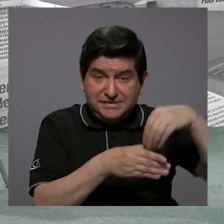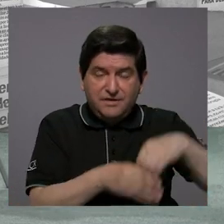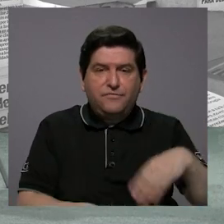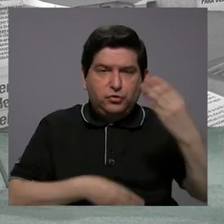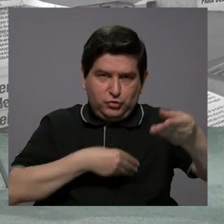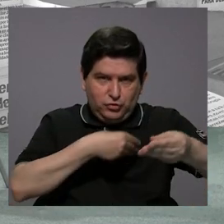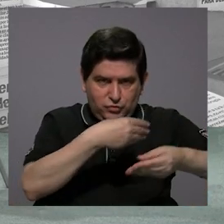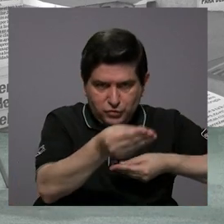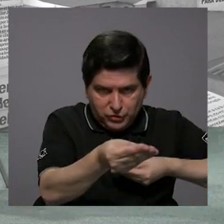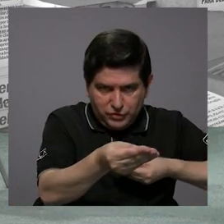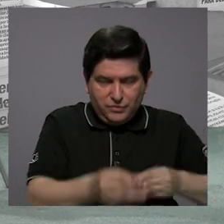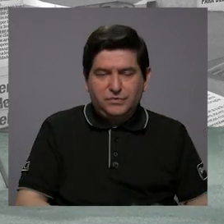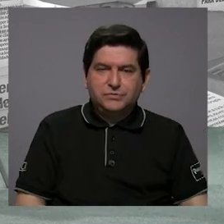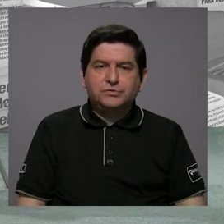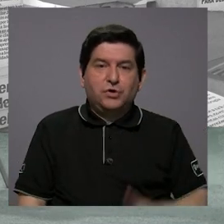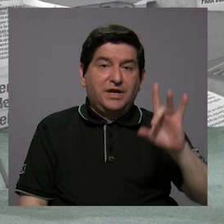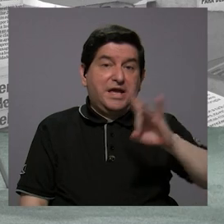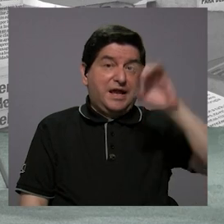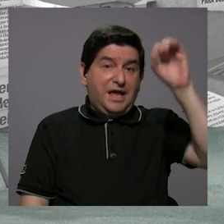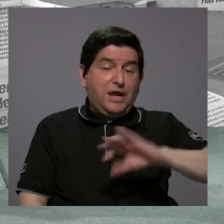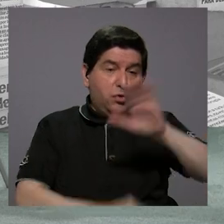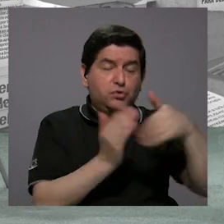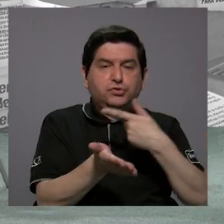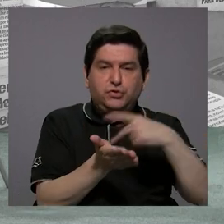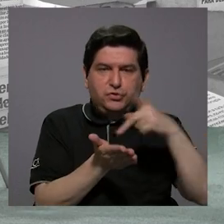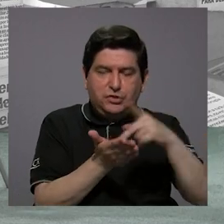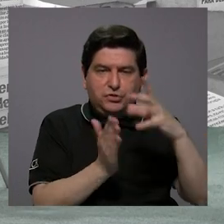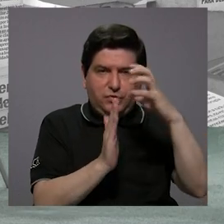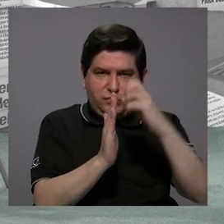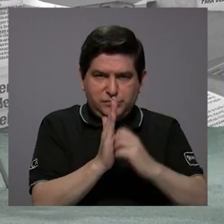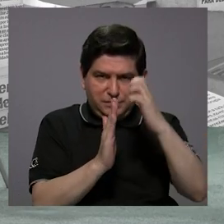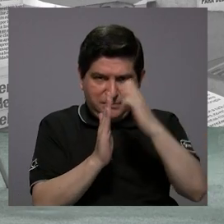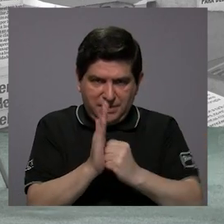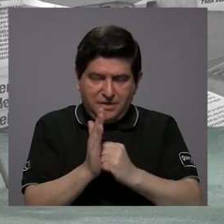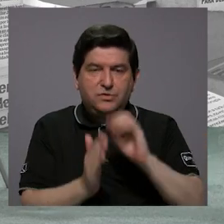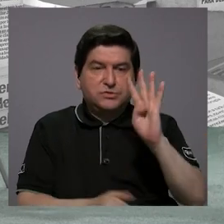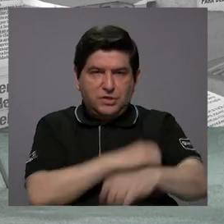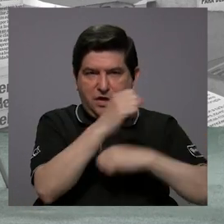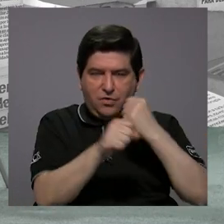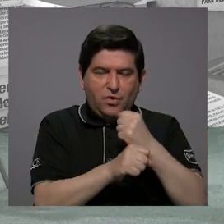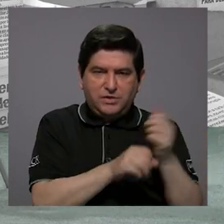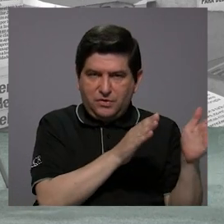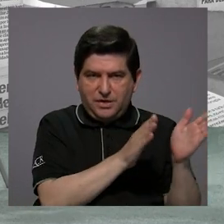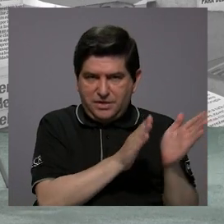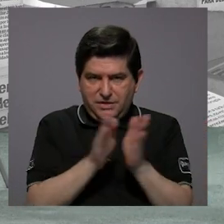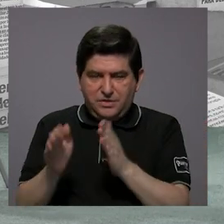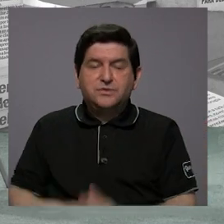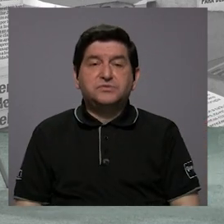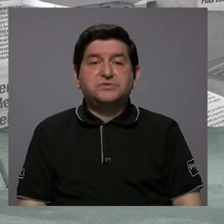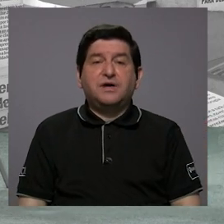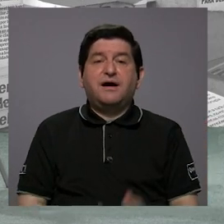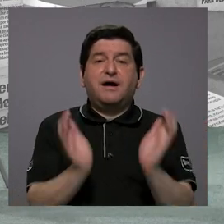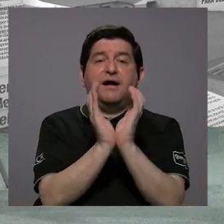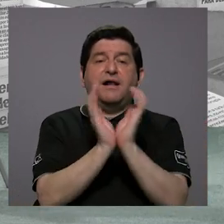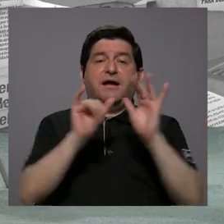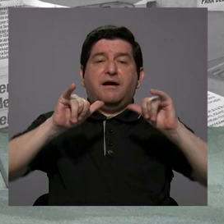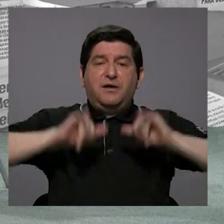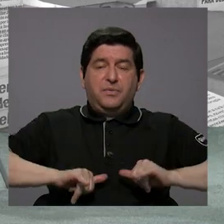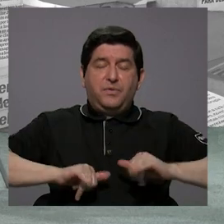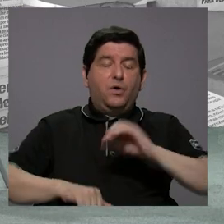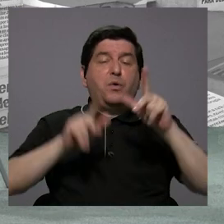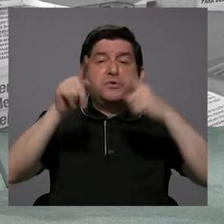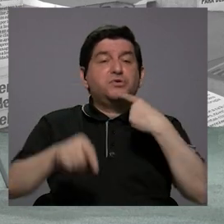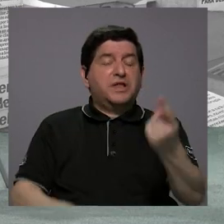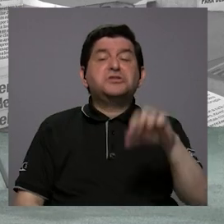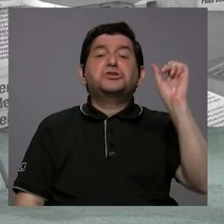guardado de retribución, que era el 8% de todos los salarios que recibe durante los cuatro años de formación, la caja se lo deja. O bien la